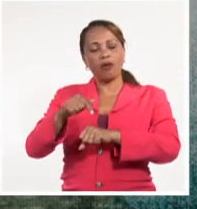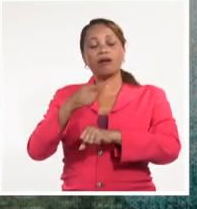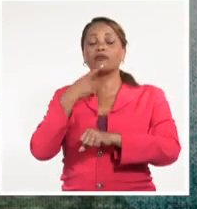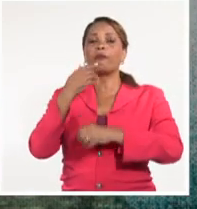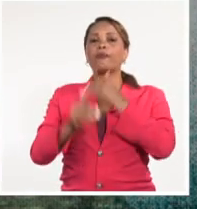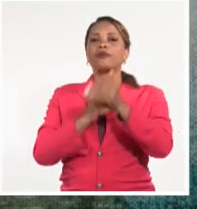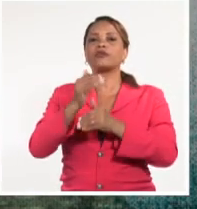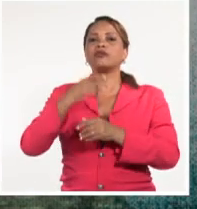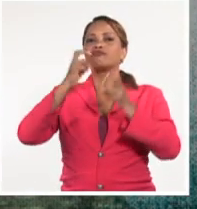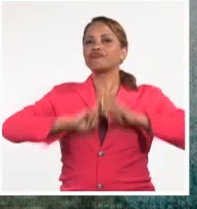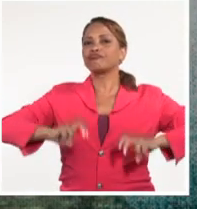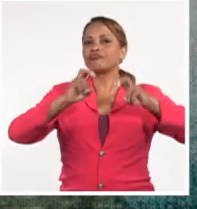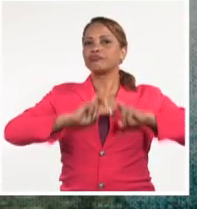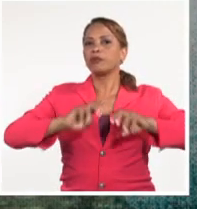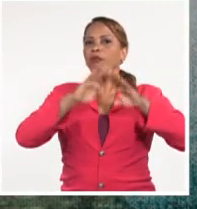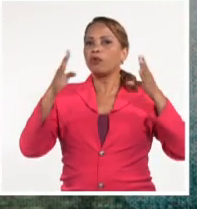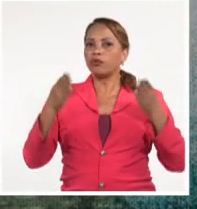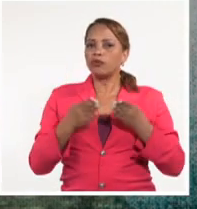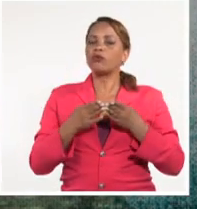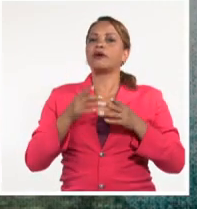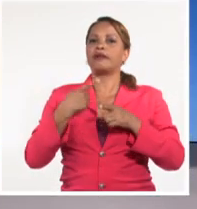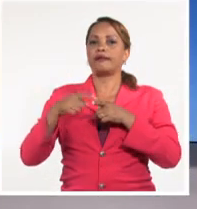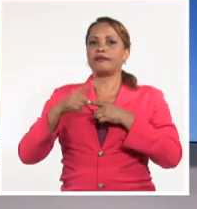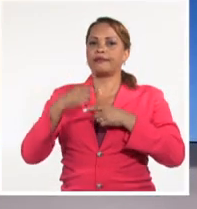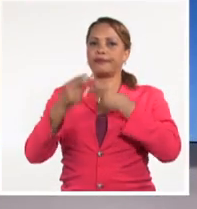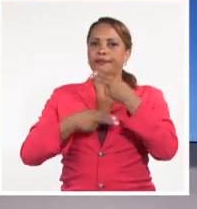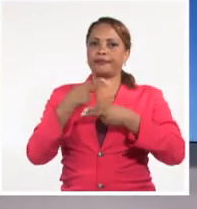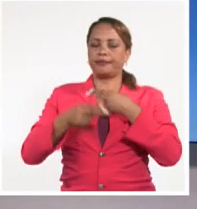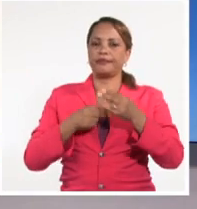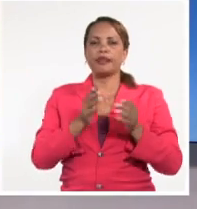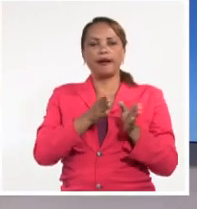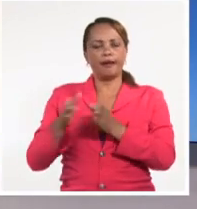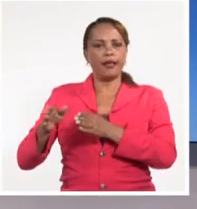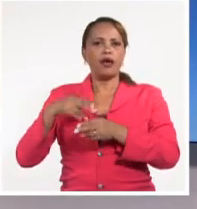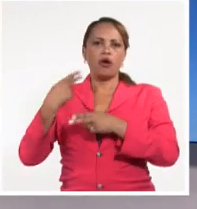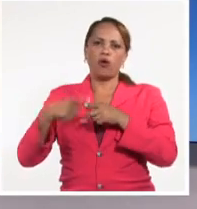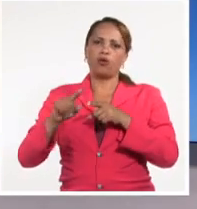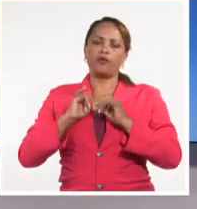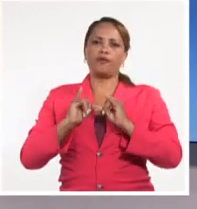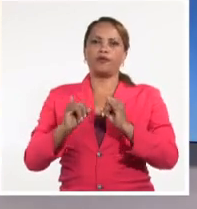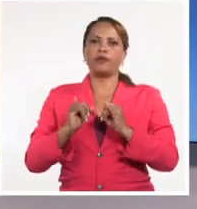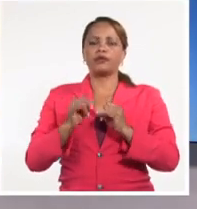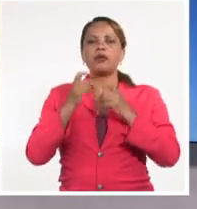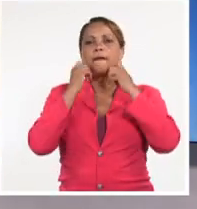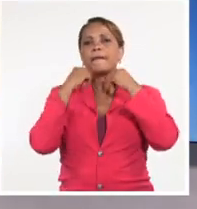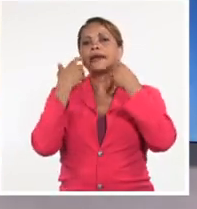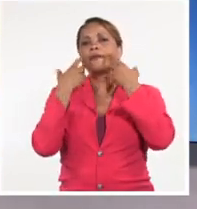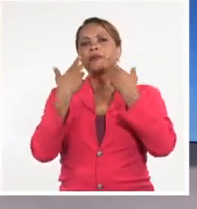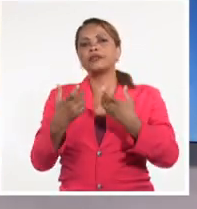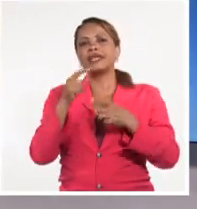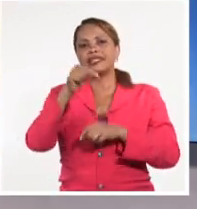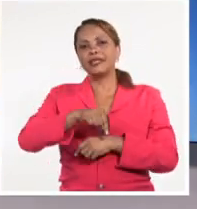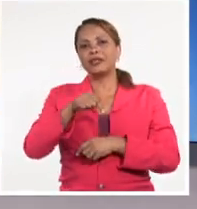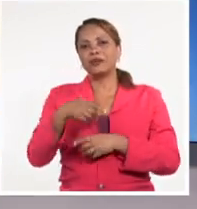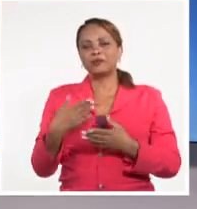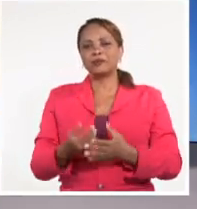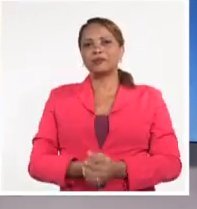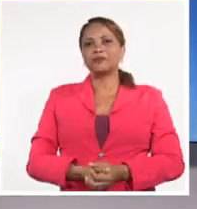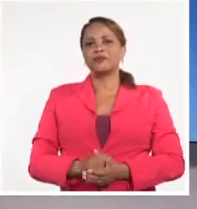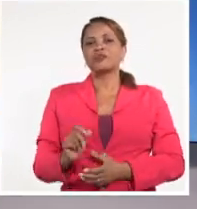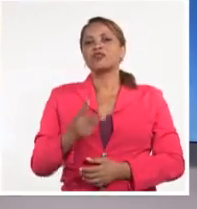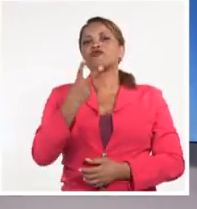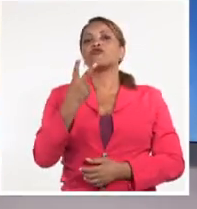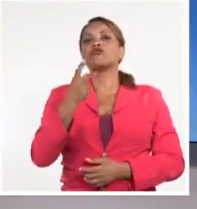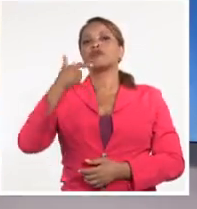de investigación por los hechos cometidos. Vamos a cambiar de tema. Vamos al más importante realmente de hoy. Les traigo dos